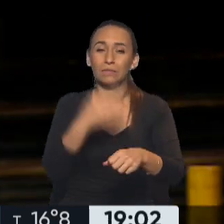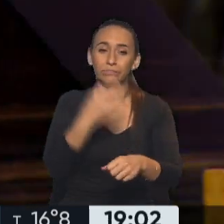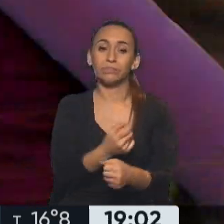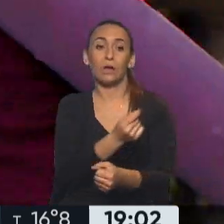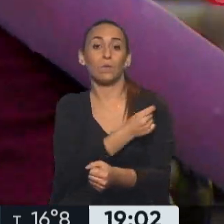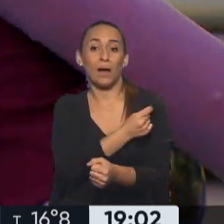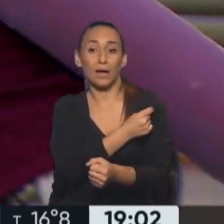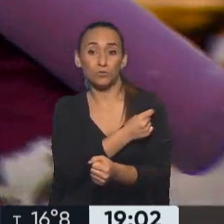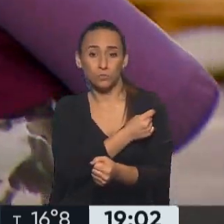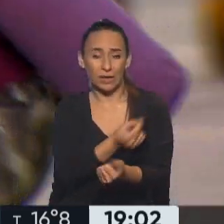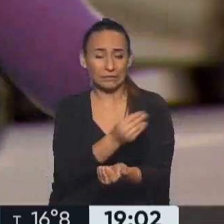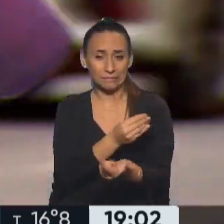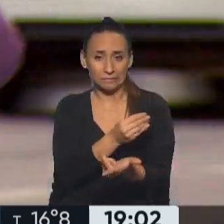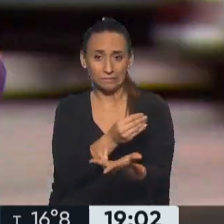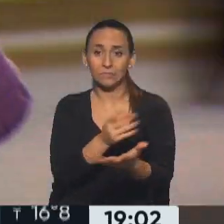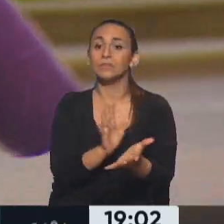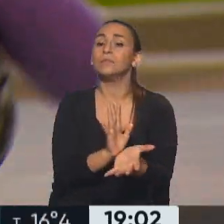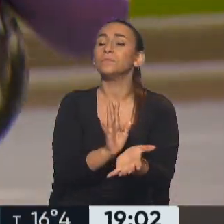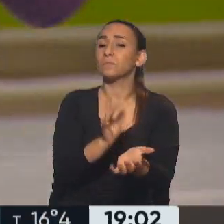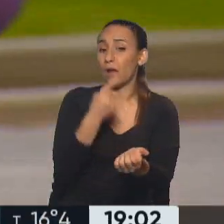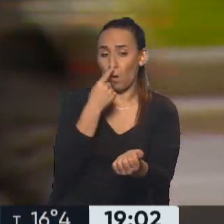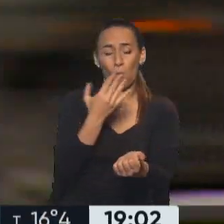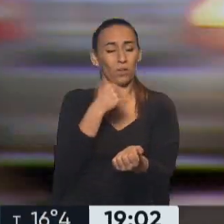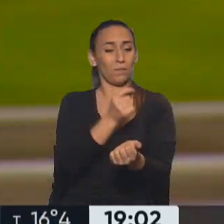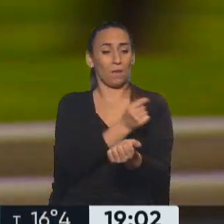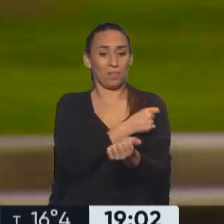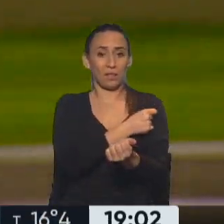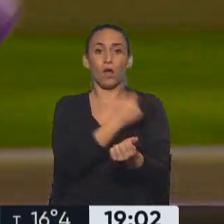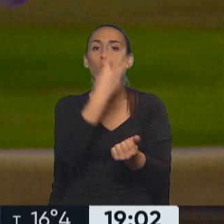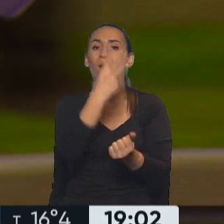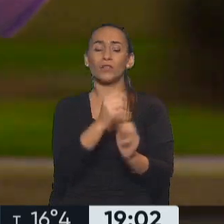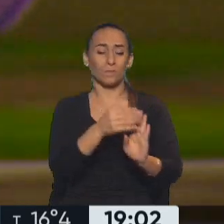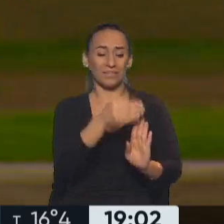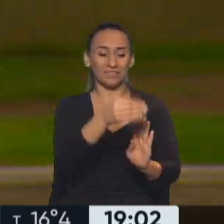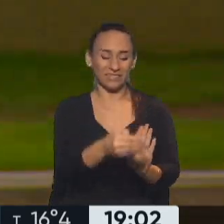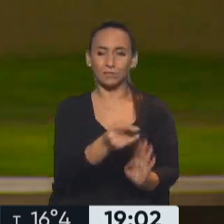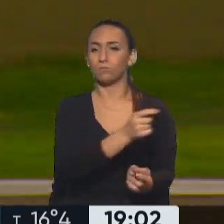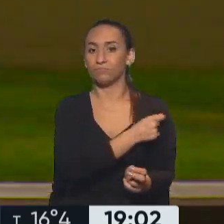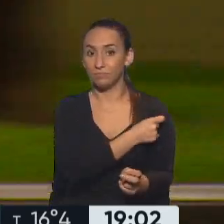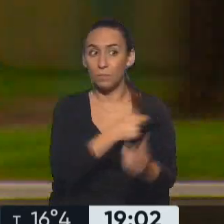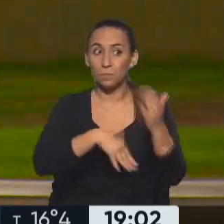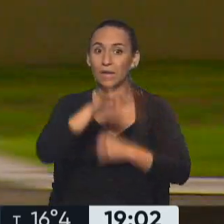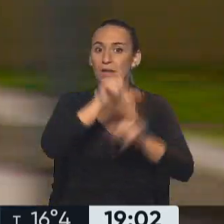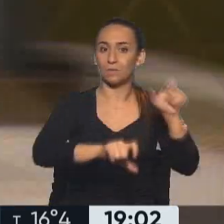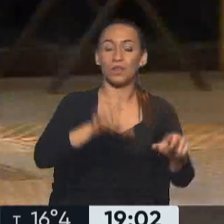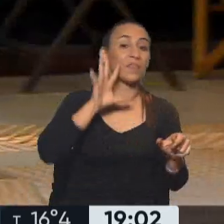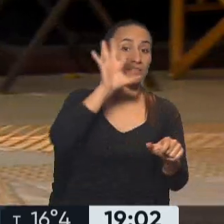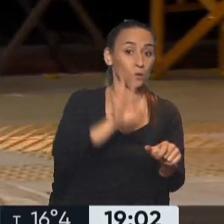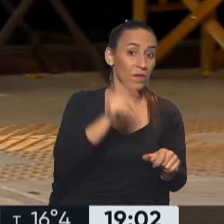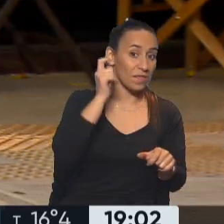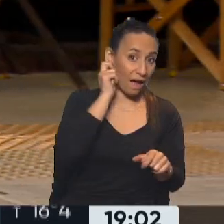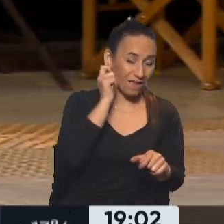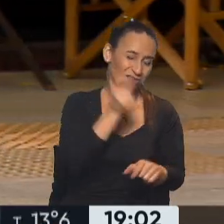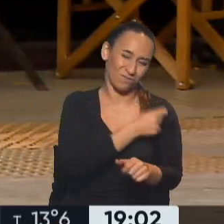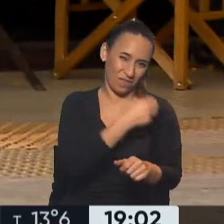y no dejar pasar más de cuatro meses desde la última aplicación, sobre todo para mayores de 50 y quienes tengan factores de riesgo. El uso del